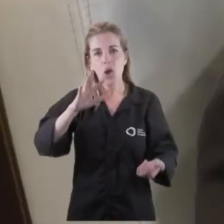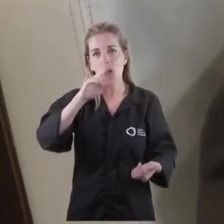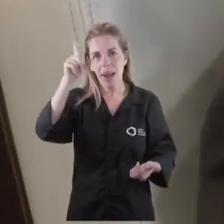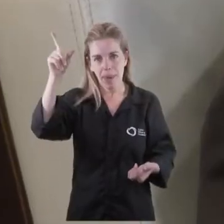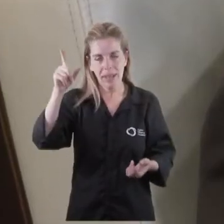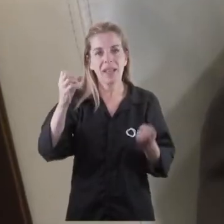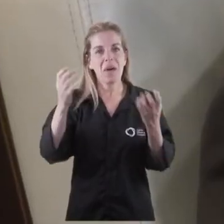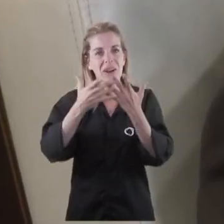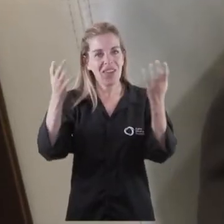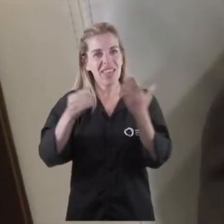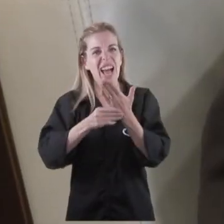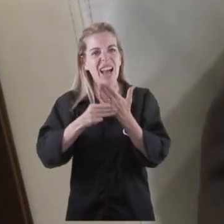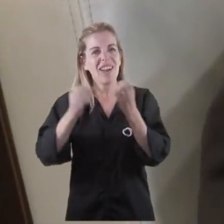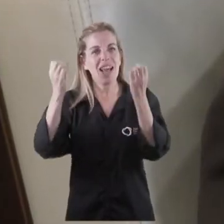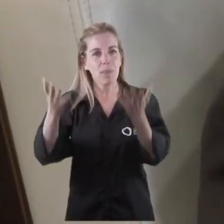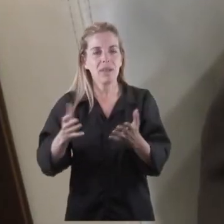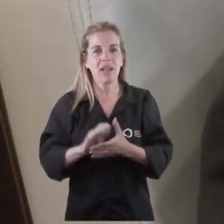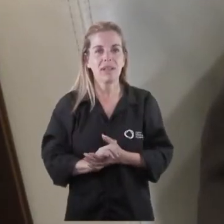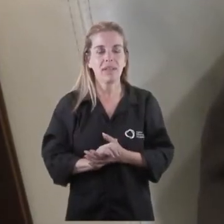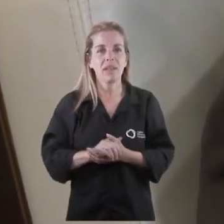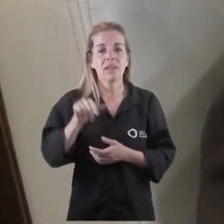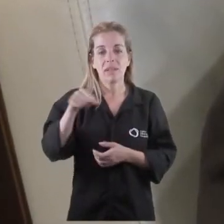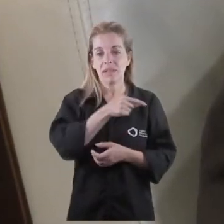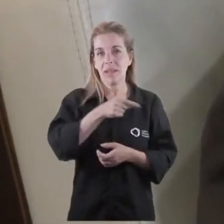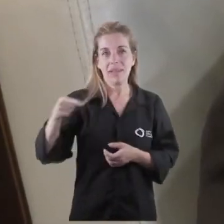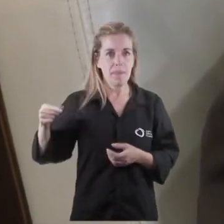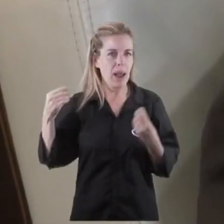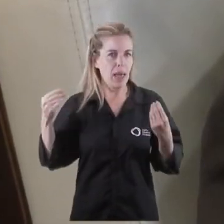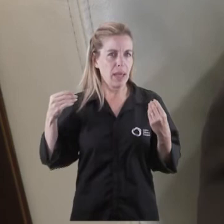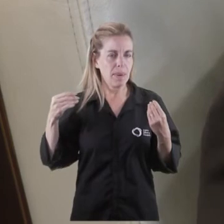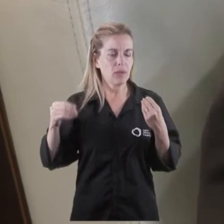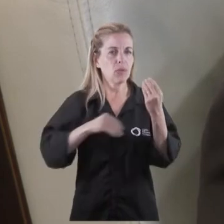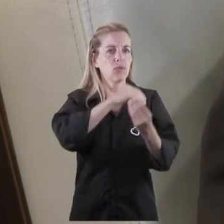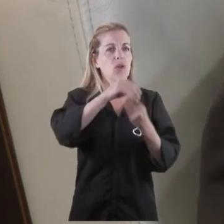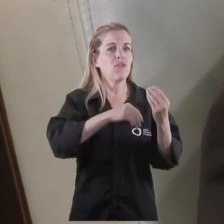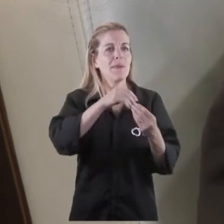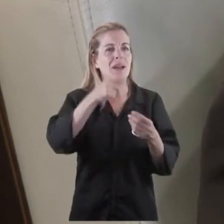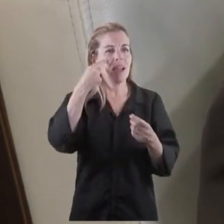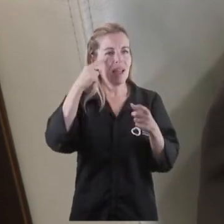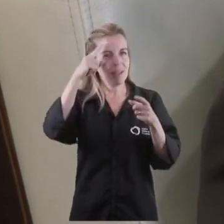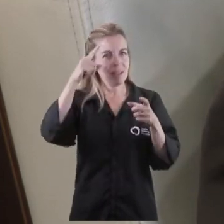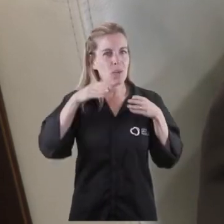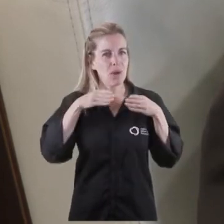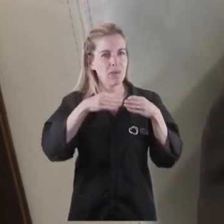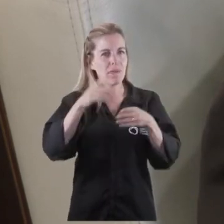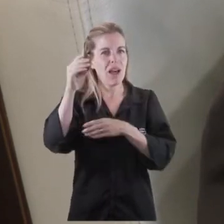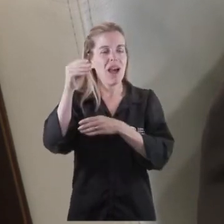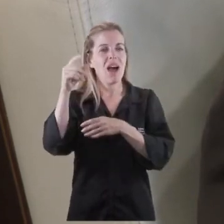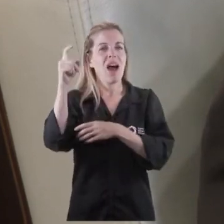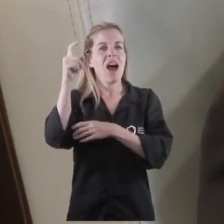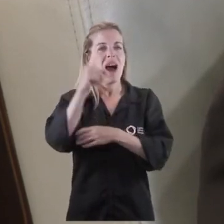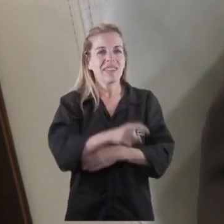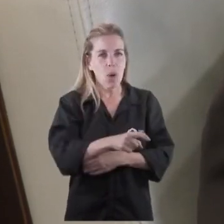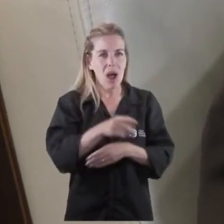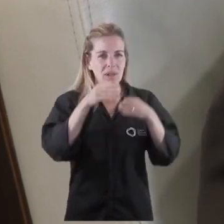Hola, buenos días. Buenos días, Gabriela. ¿Cómo le va? Esta semana la querella de los familiares de Lara San Juan han solicitado el